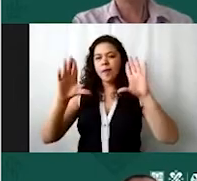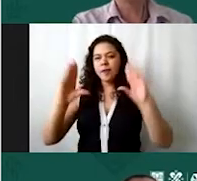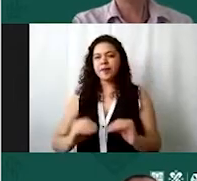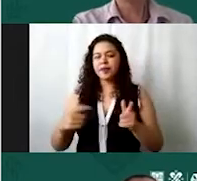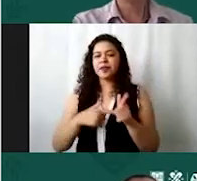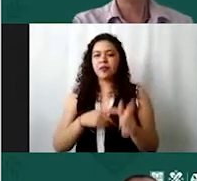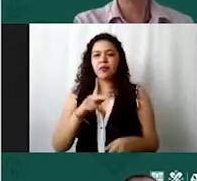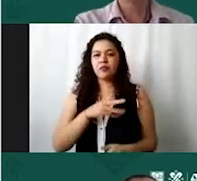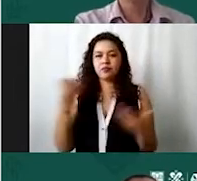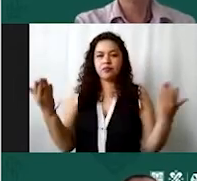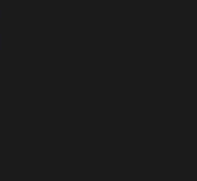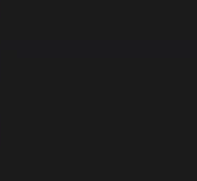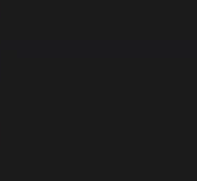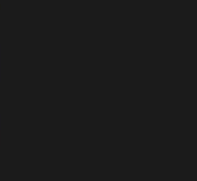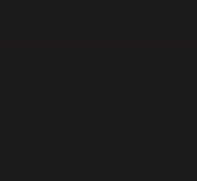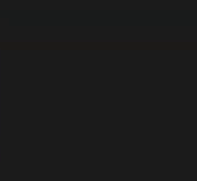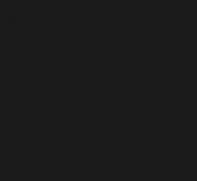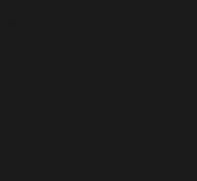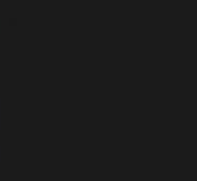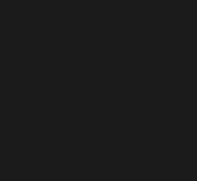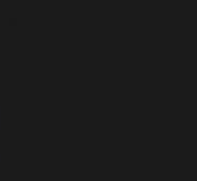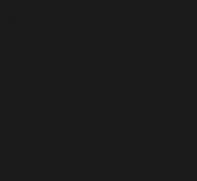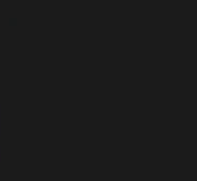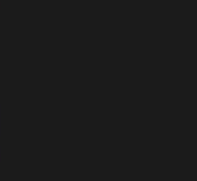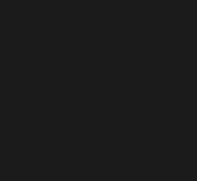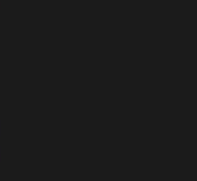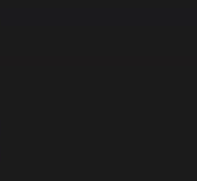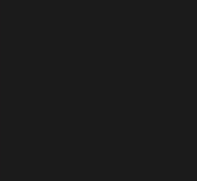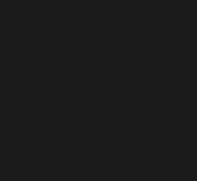presentación Vicky por favor si gracias